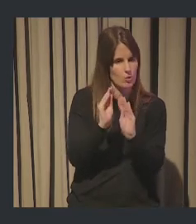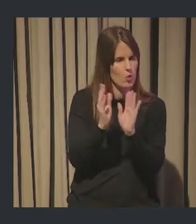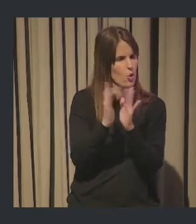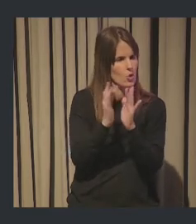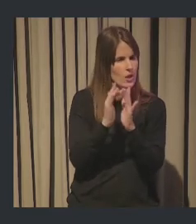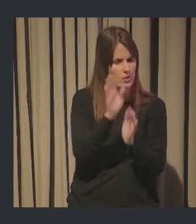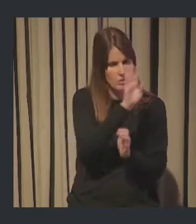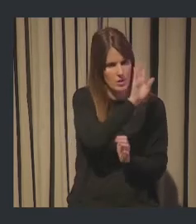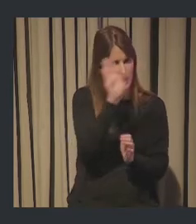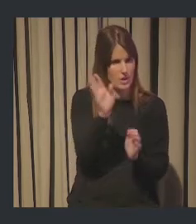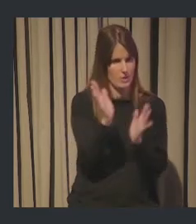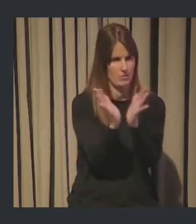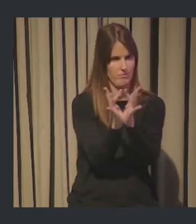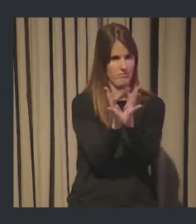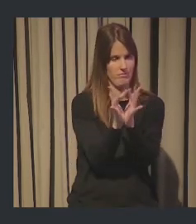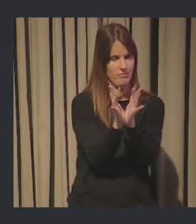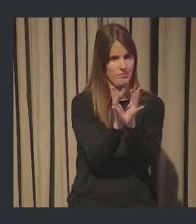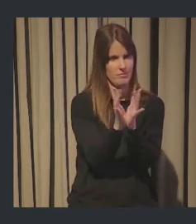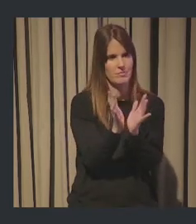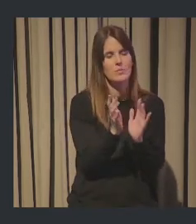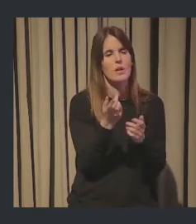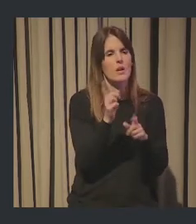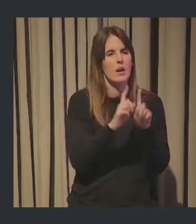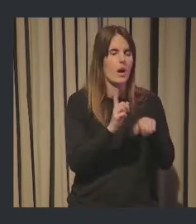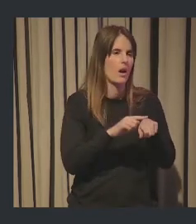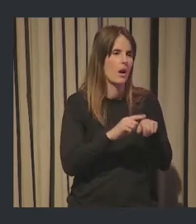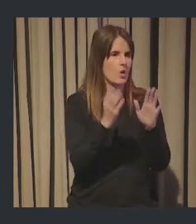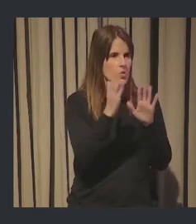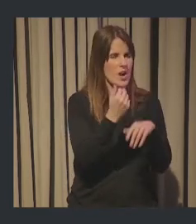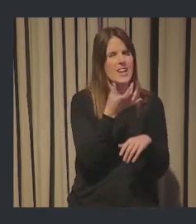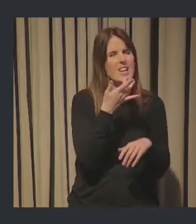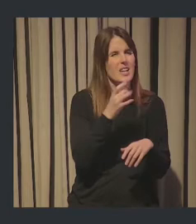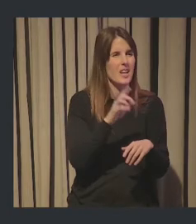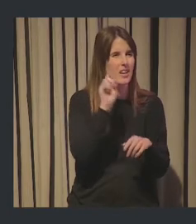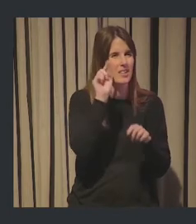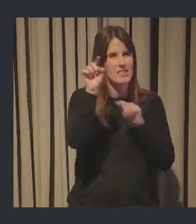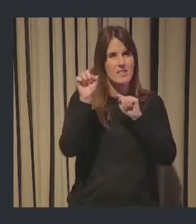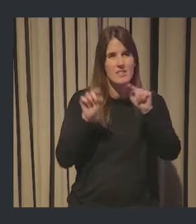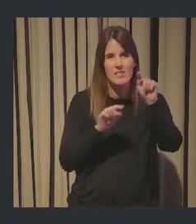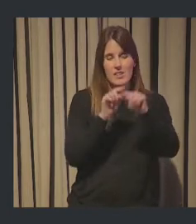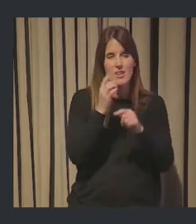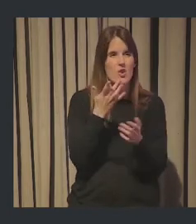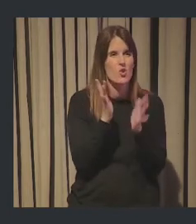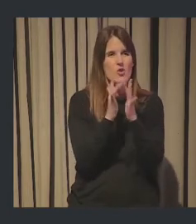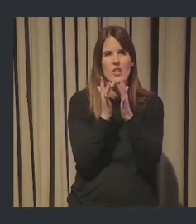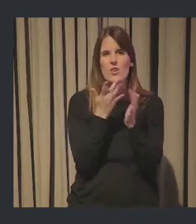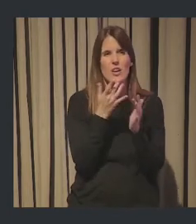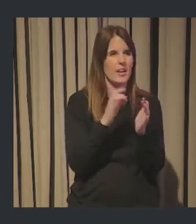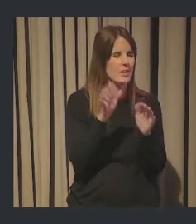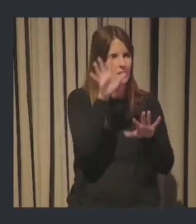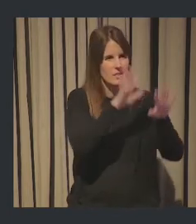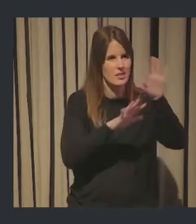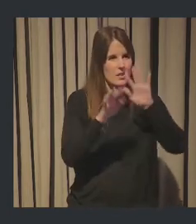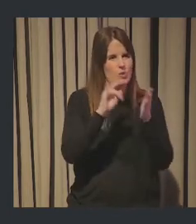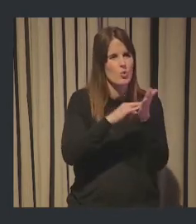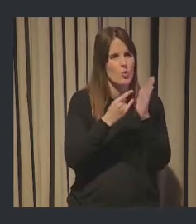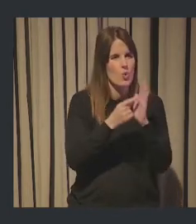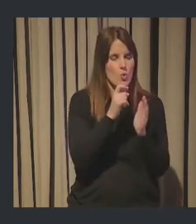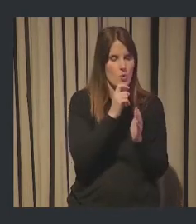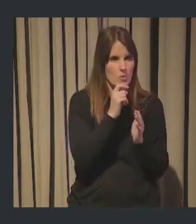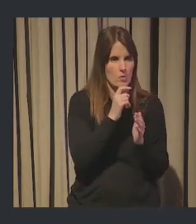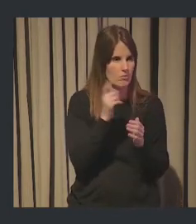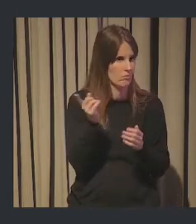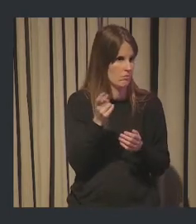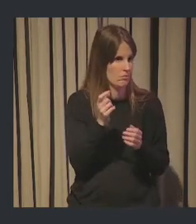contacto directo. De tal manera que ya no hay disculpa de no tengo tiempo, no sé con quién hablar, no tengo claro cómo puedo acceder a la solución. En este